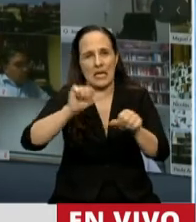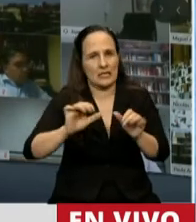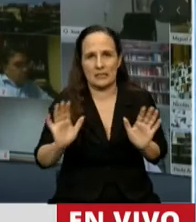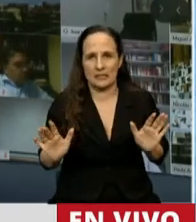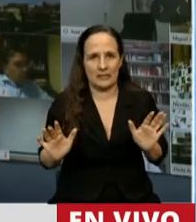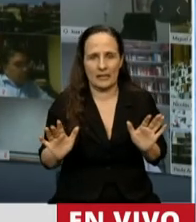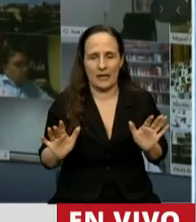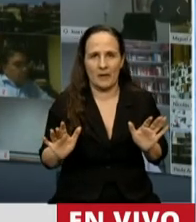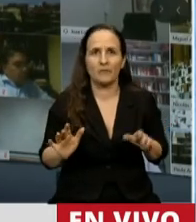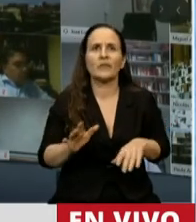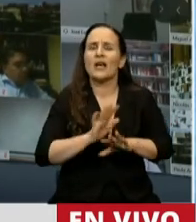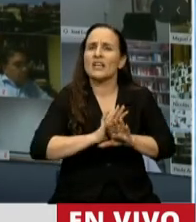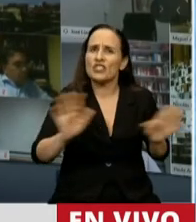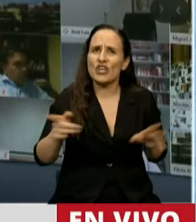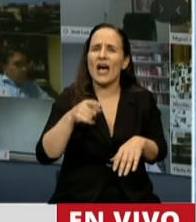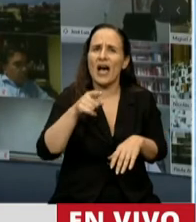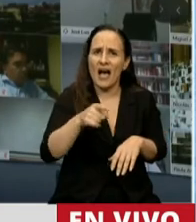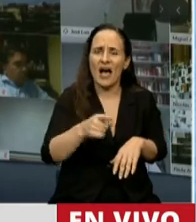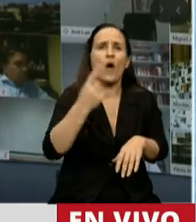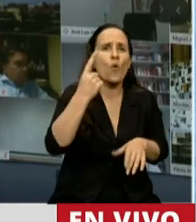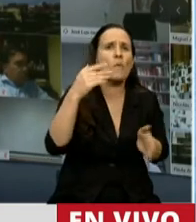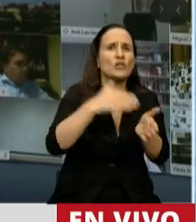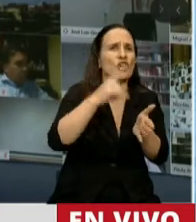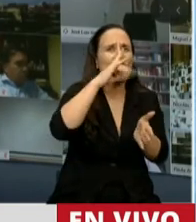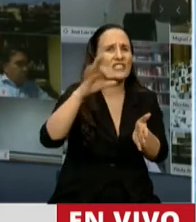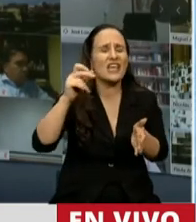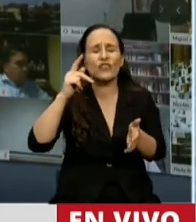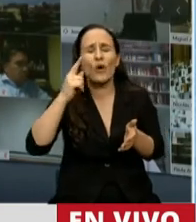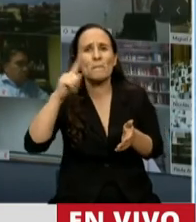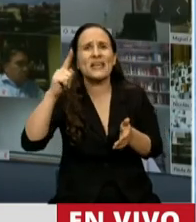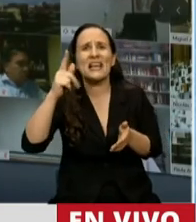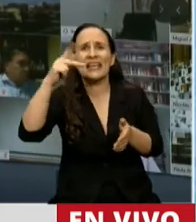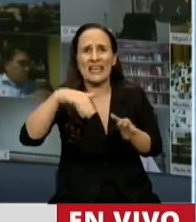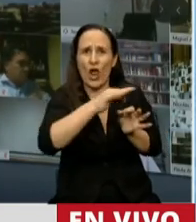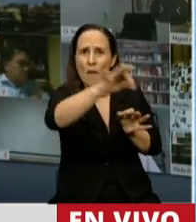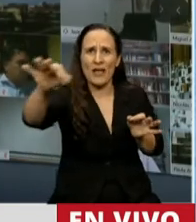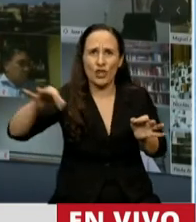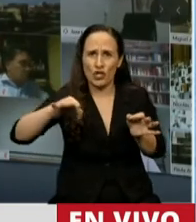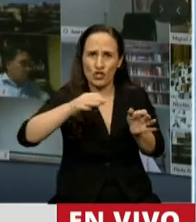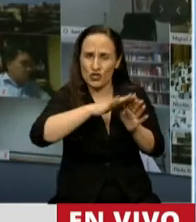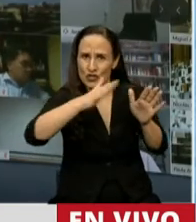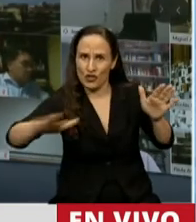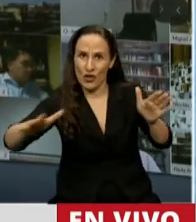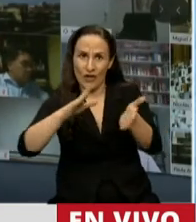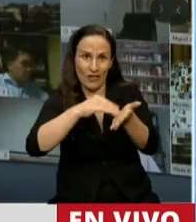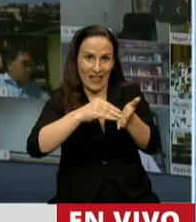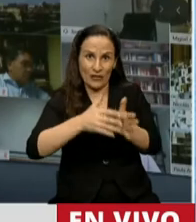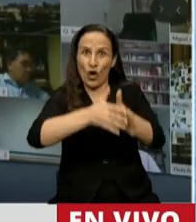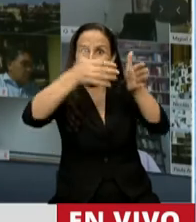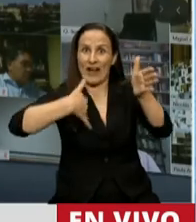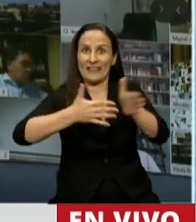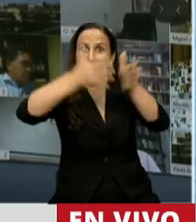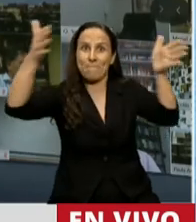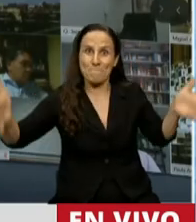Sumamos, como ya se dijo, un micedón 700.000 kilómetros cuadrados. ¿Qué importante es esto para nuestra soberanía, para nuestra